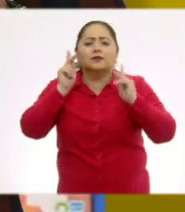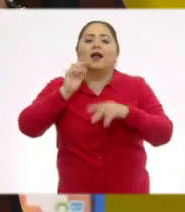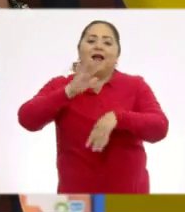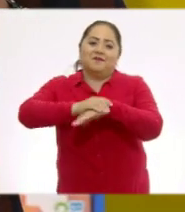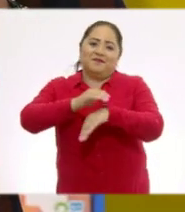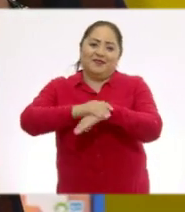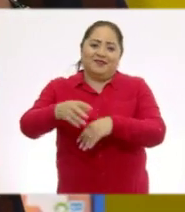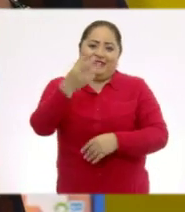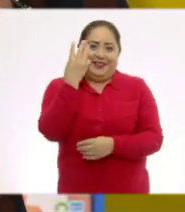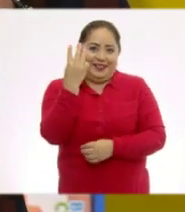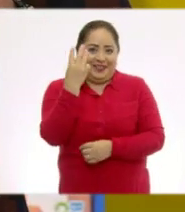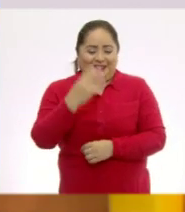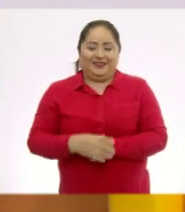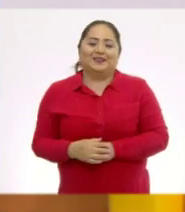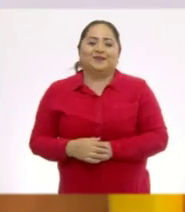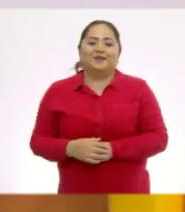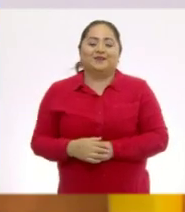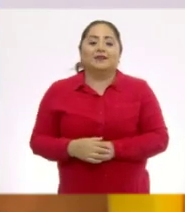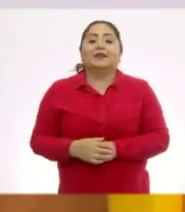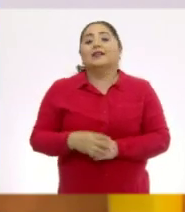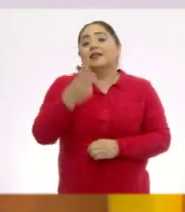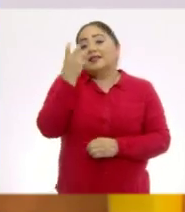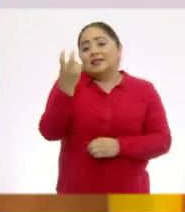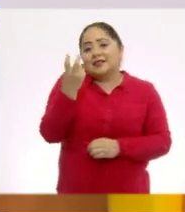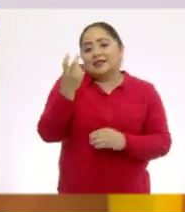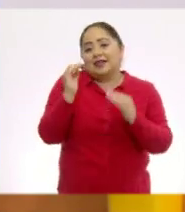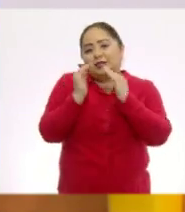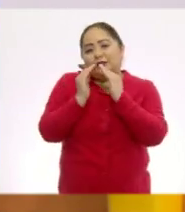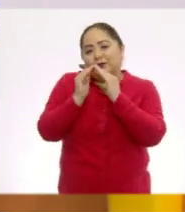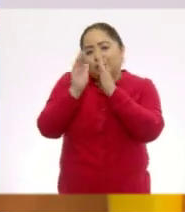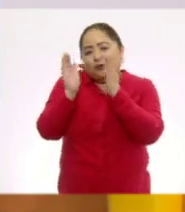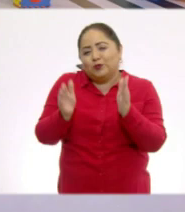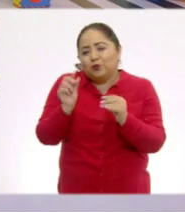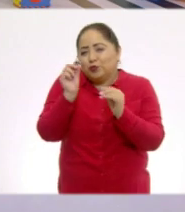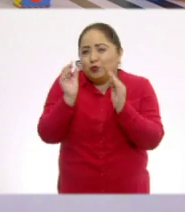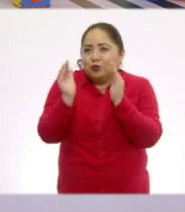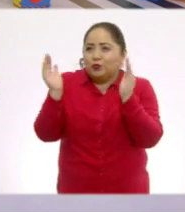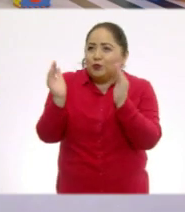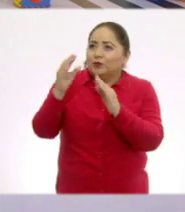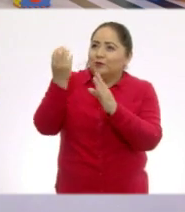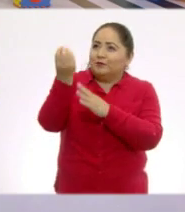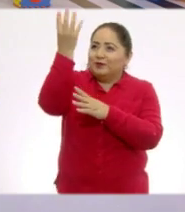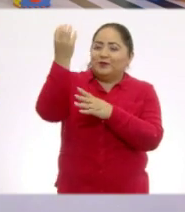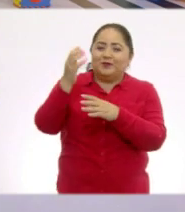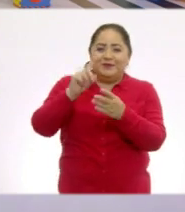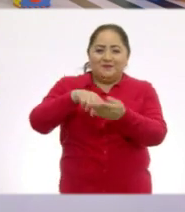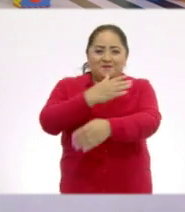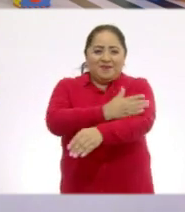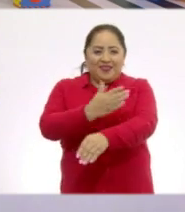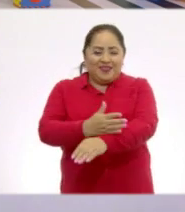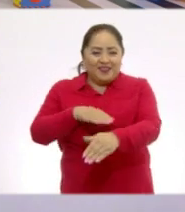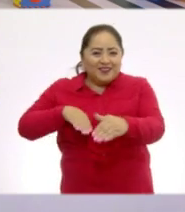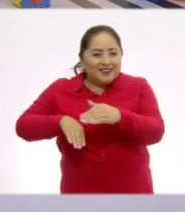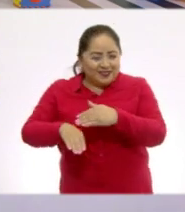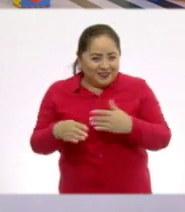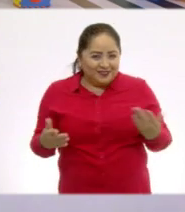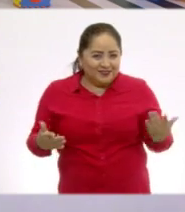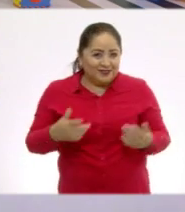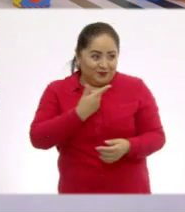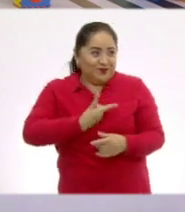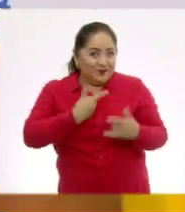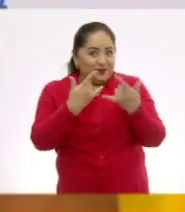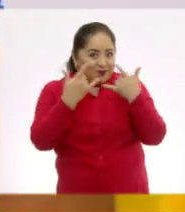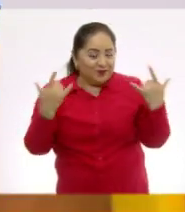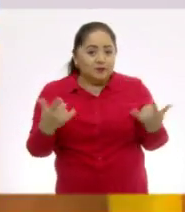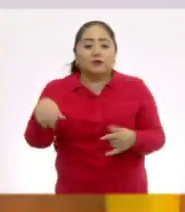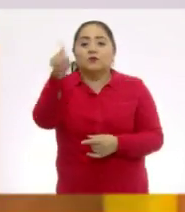tres amigos. Así es. Y esa es la pequeña casa con una pequeña chimenea. ¿Te gustó el cuento? ¡Sí! ¡Qué padre, Mestrangi! Y